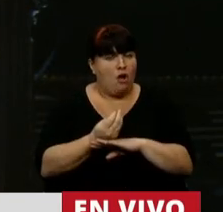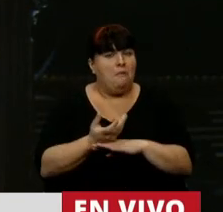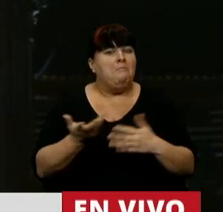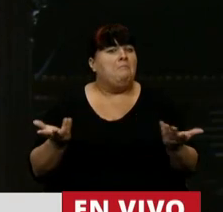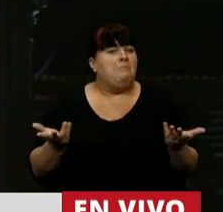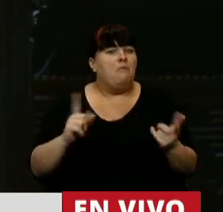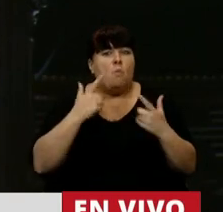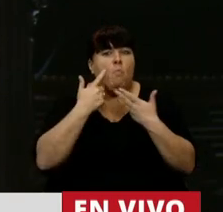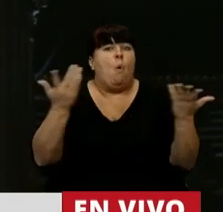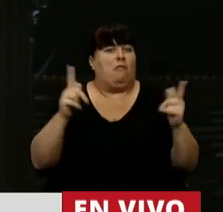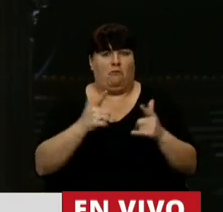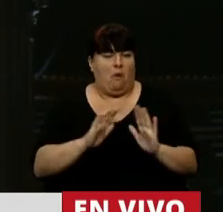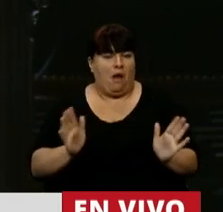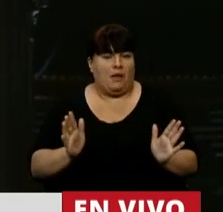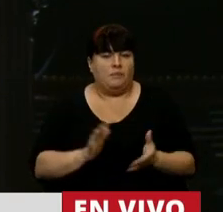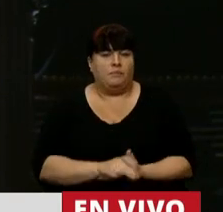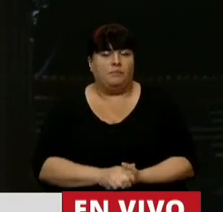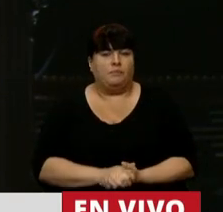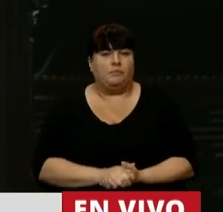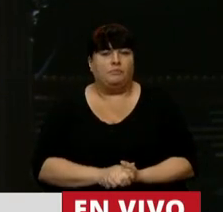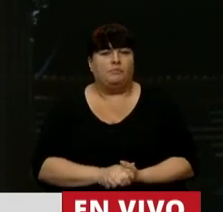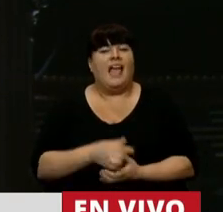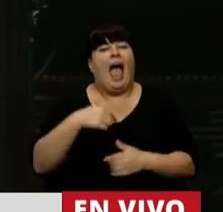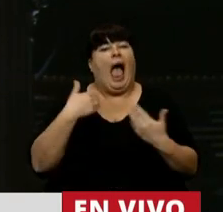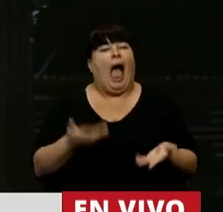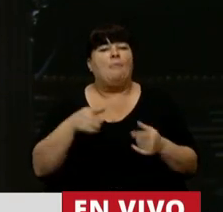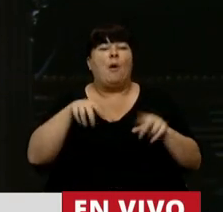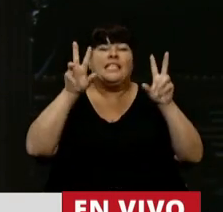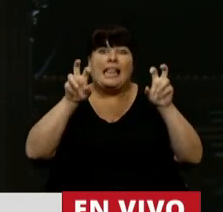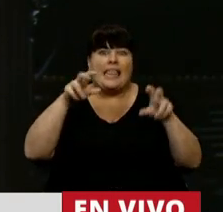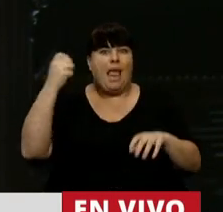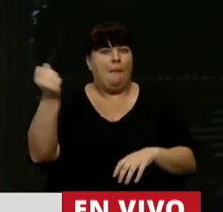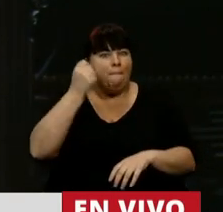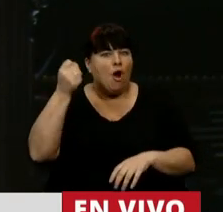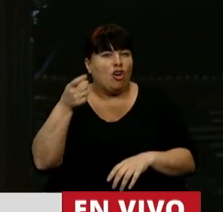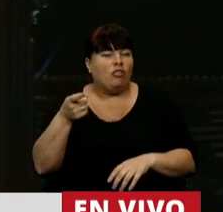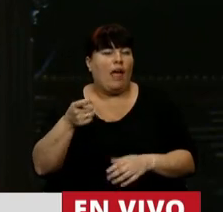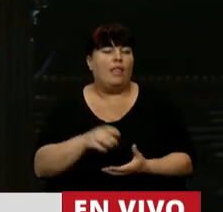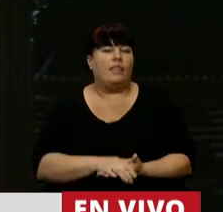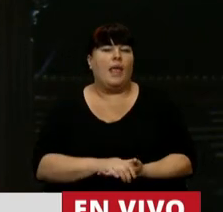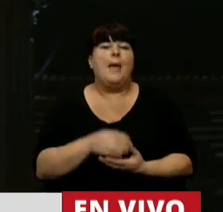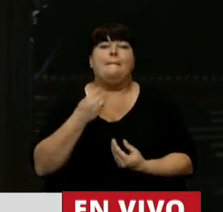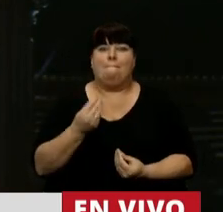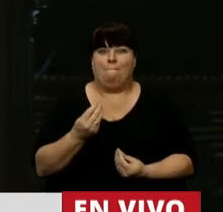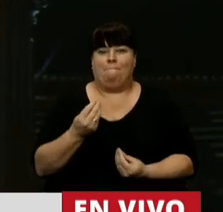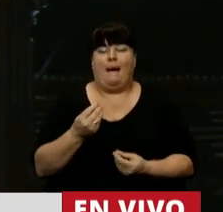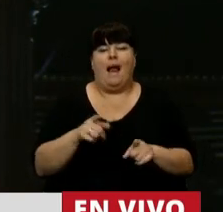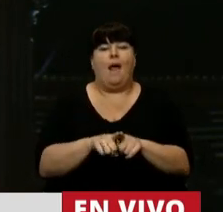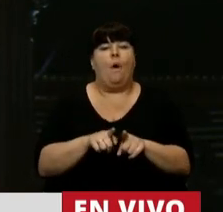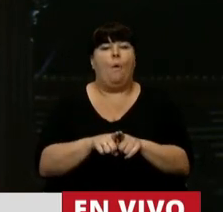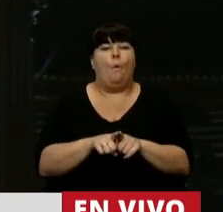tiene nada para mostrar. Quiero usar este tema tan importante para que sea